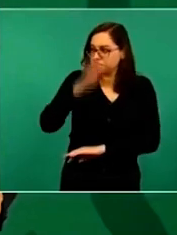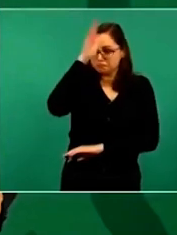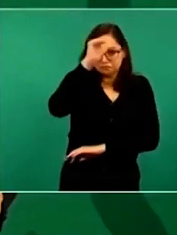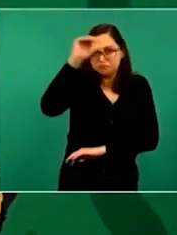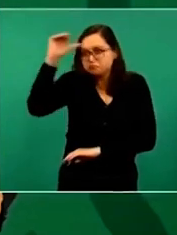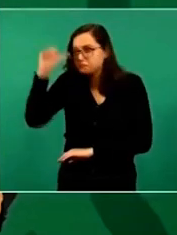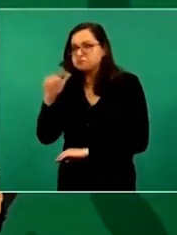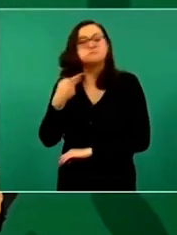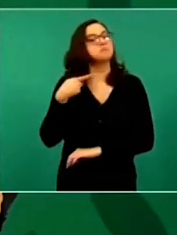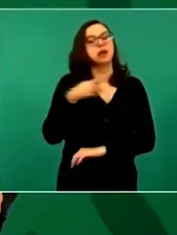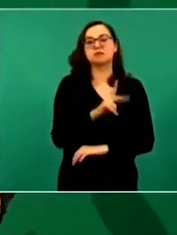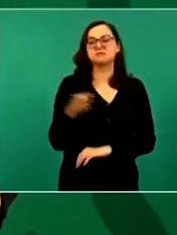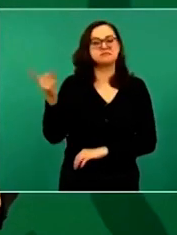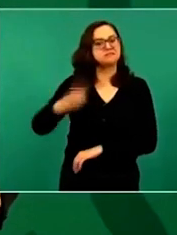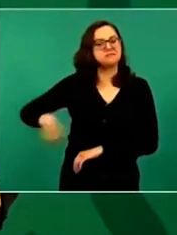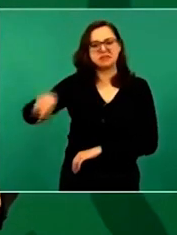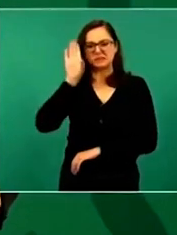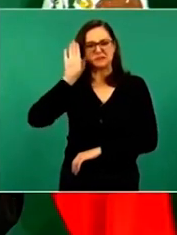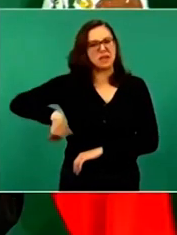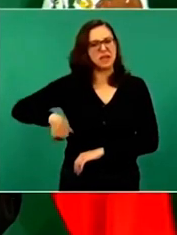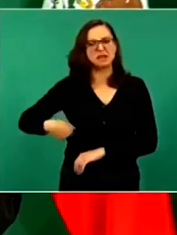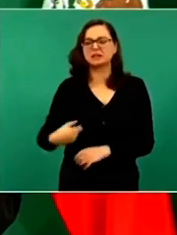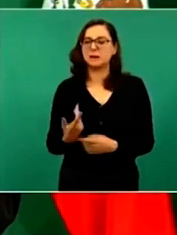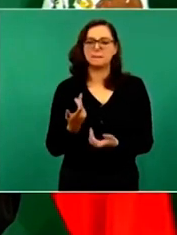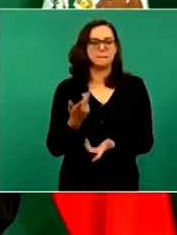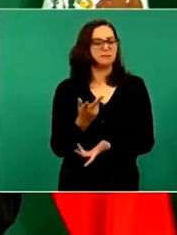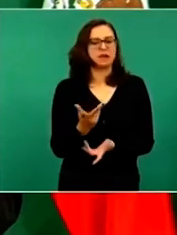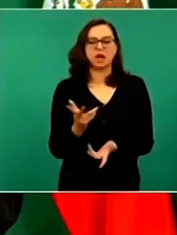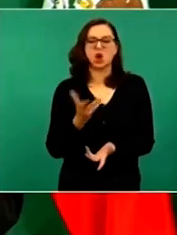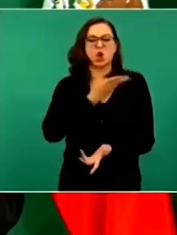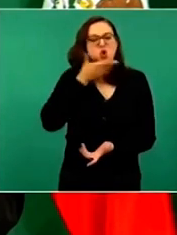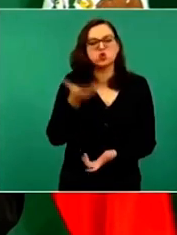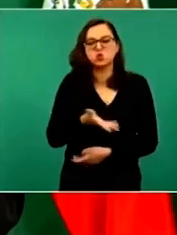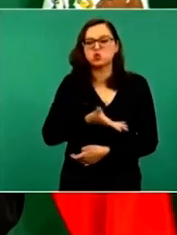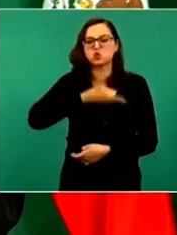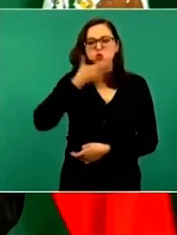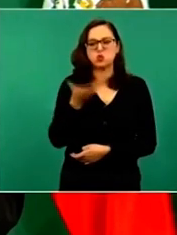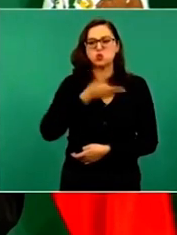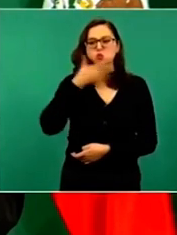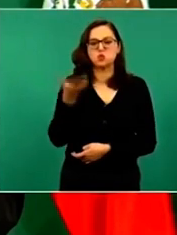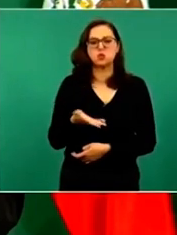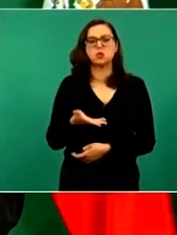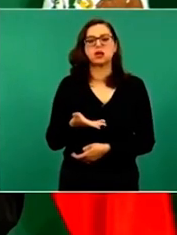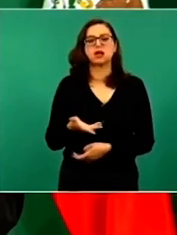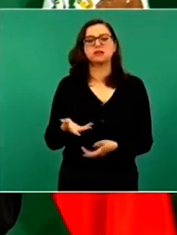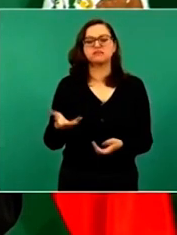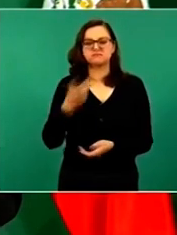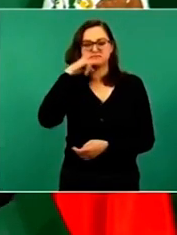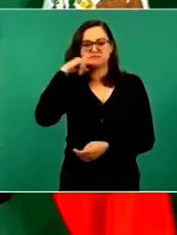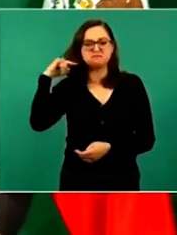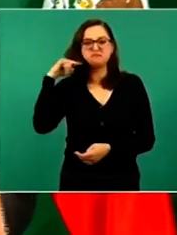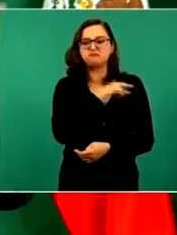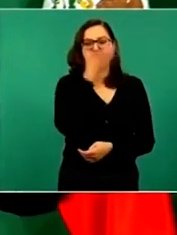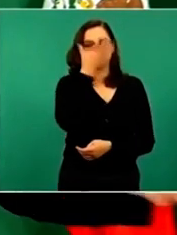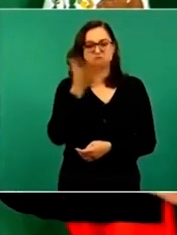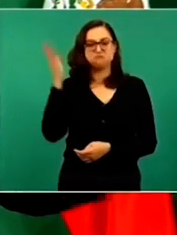mañosos, están acostumbrados a tirar la piedra y a esconder la mano.